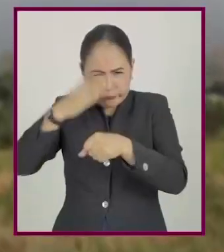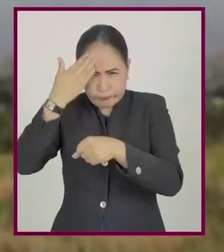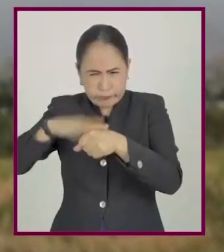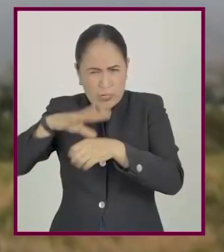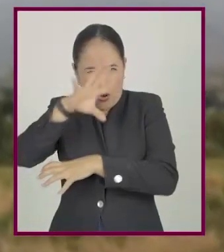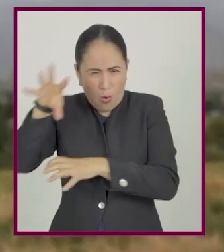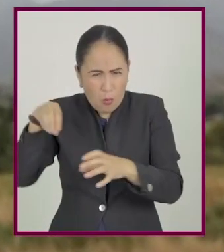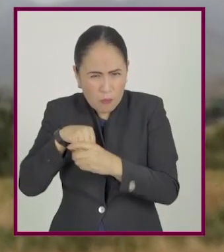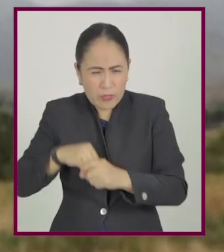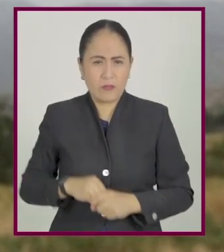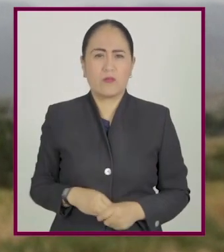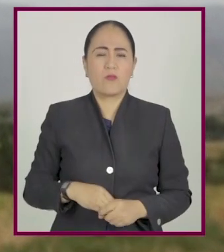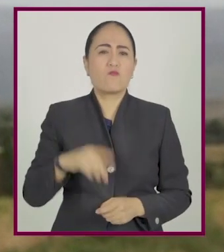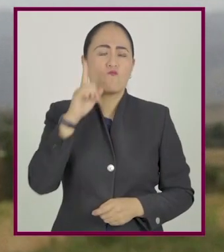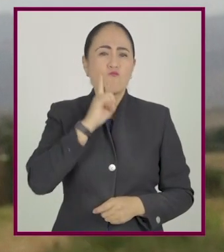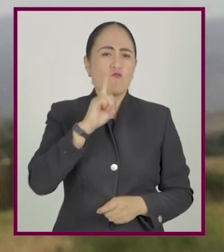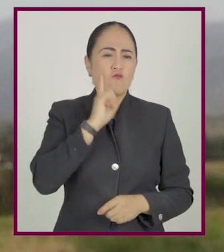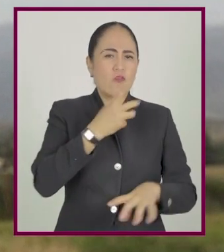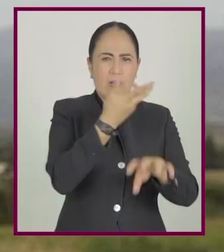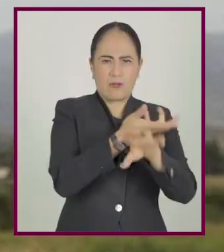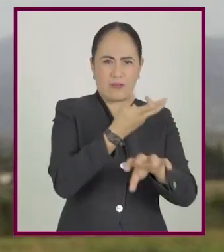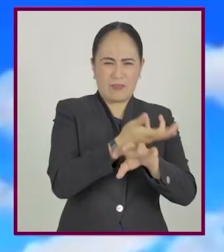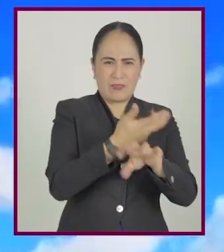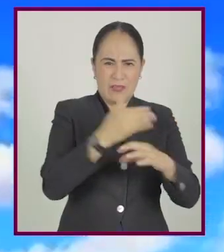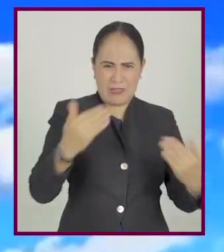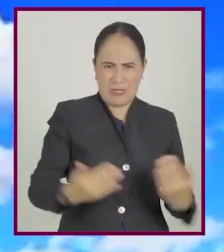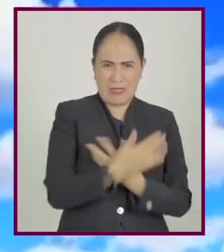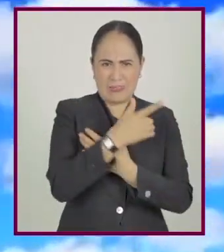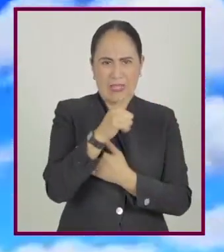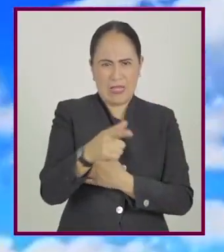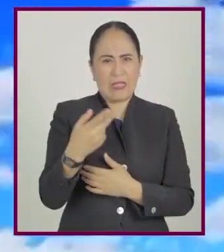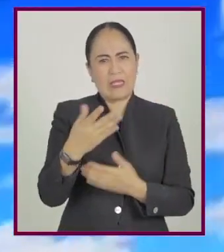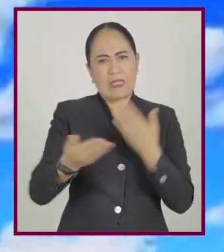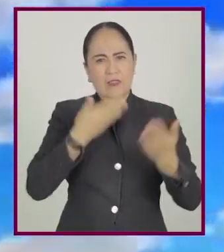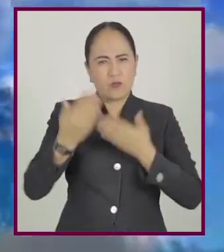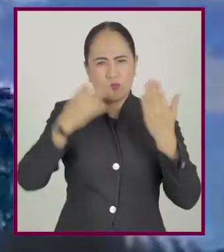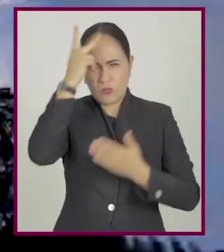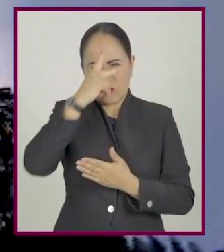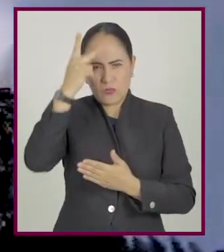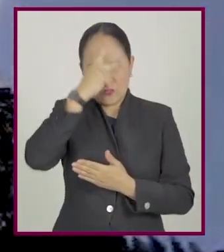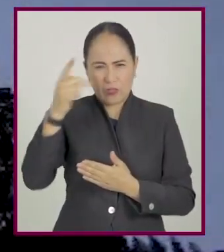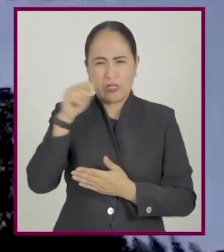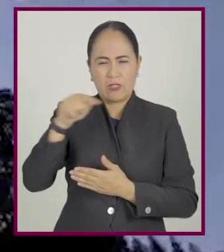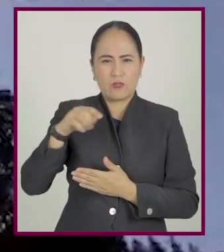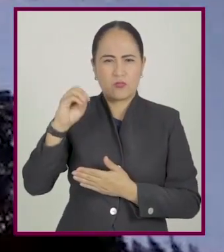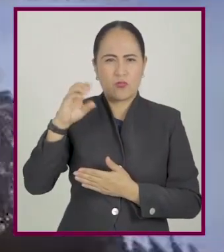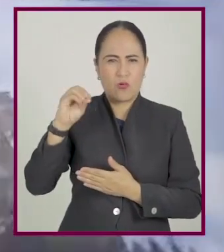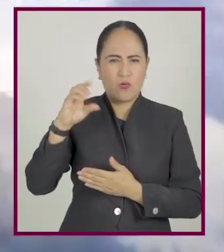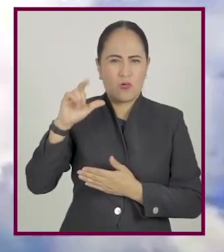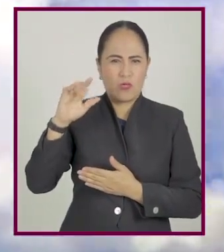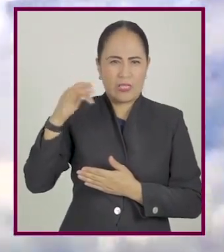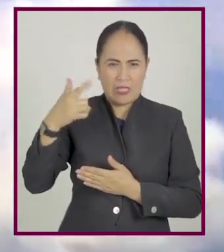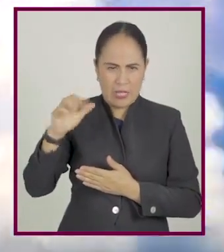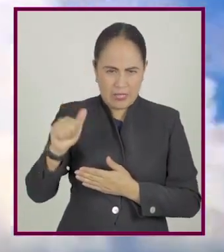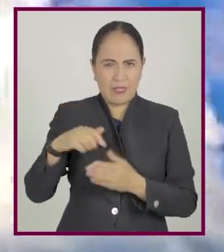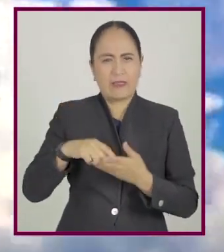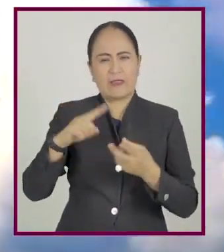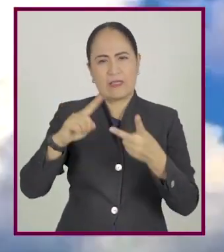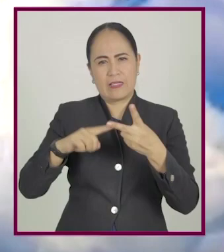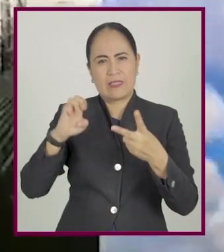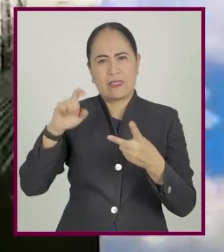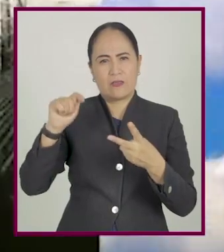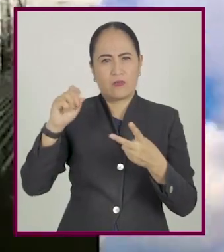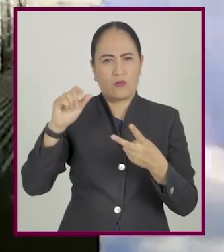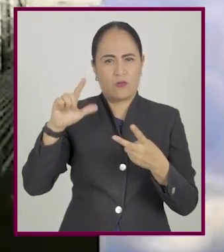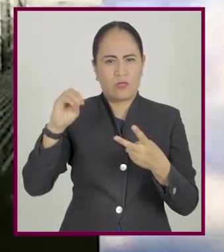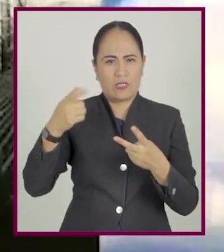Temple Grandin es una mujer norteamericana que estudió psicología, zoología y etología, y actualmente